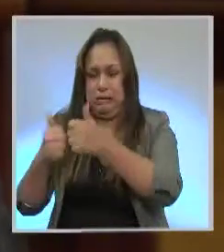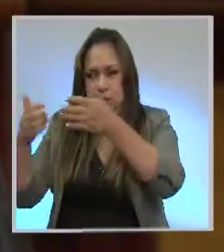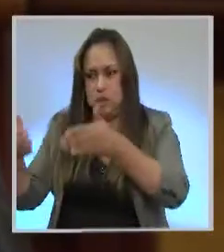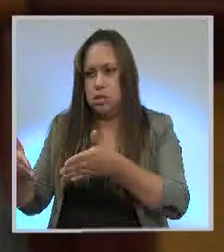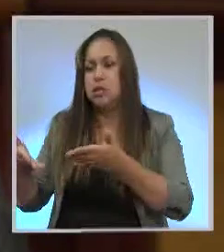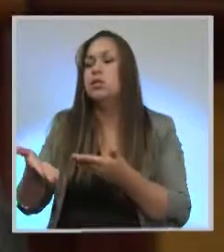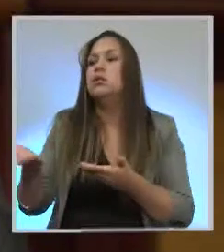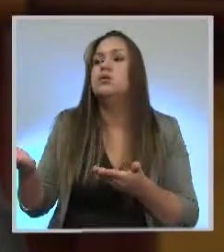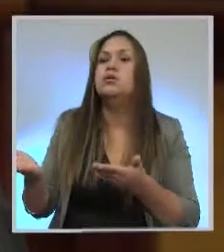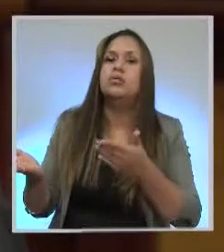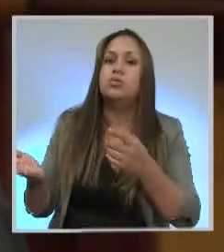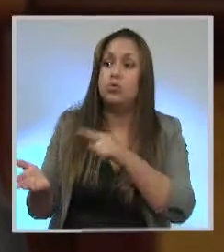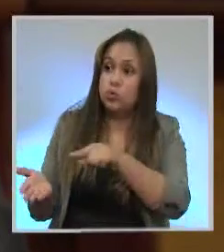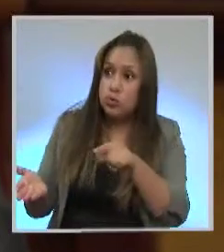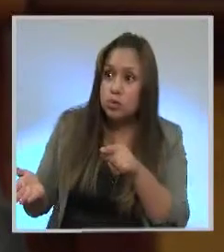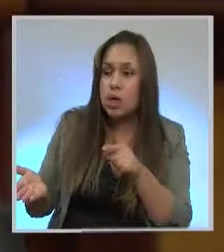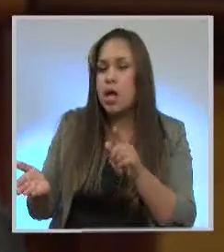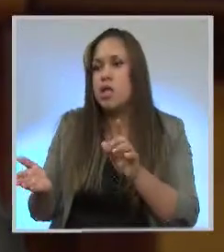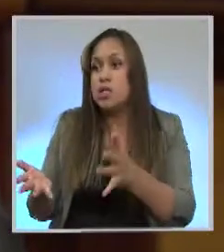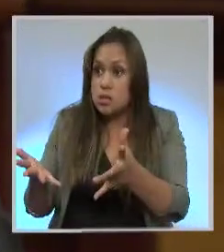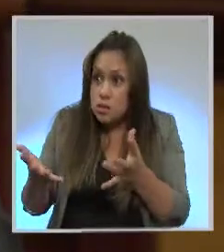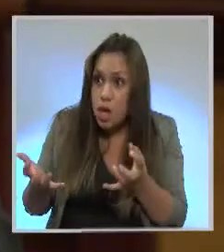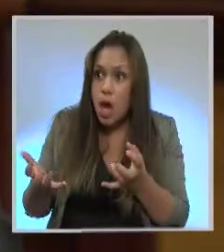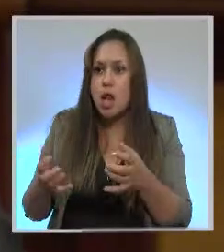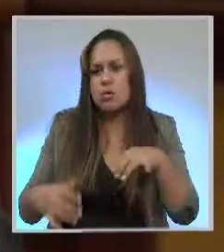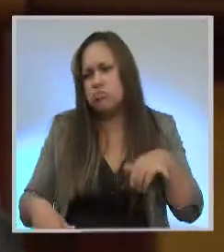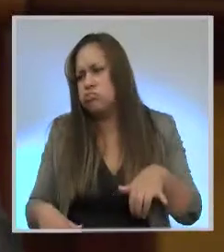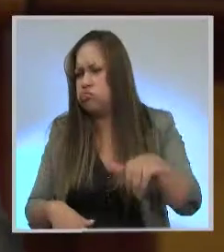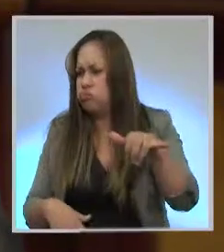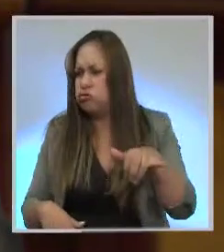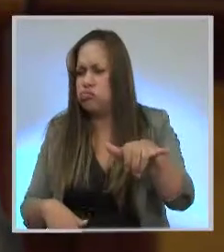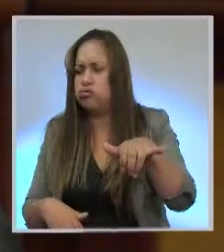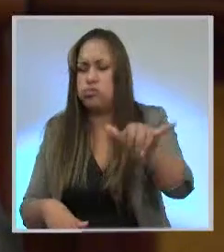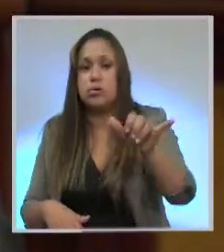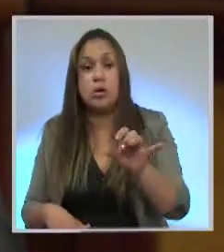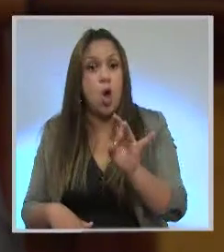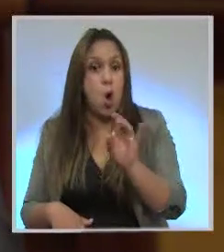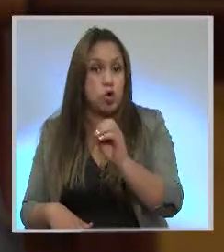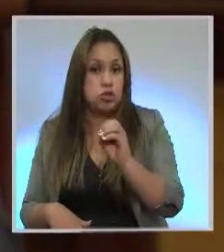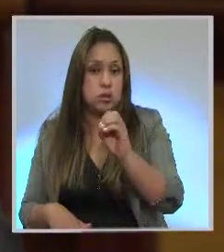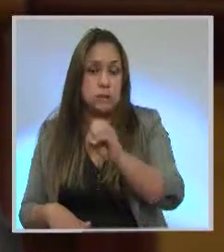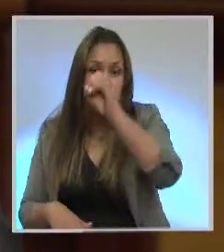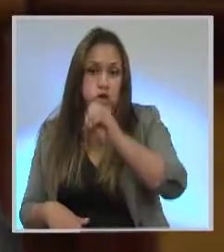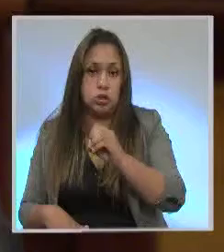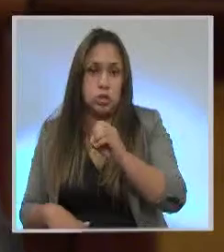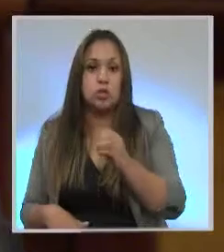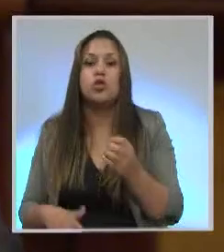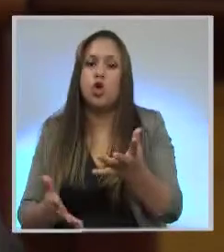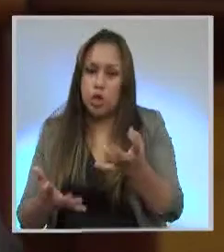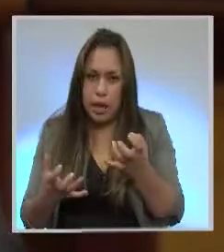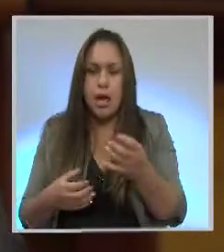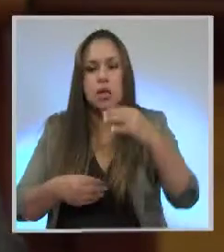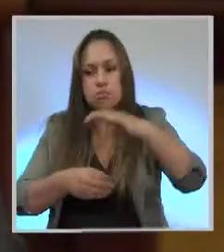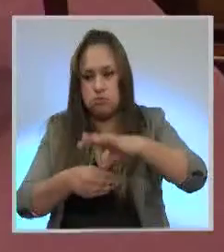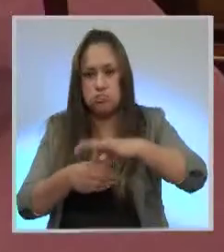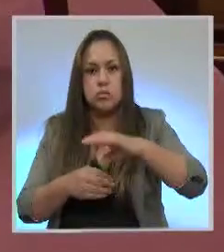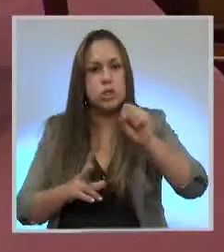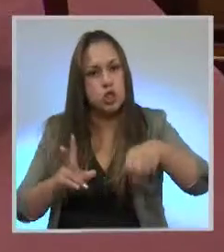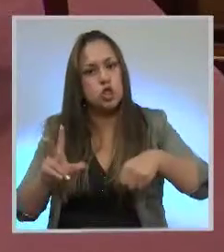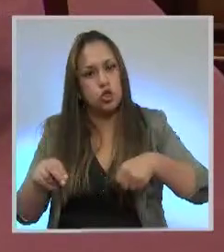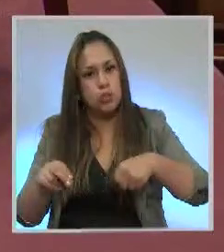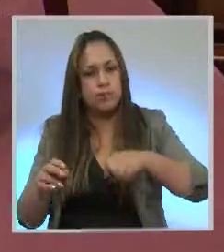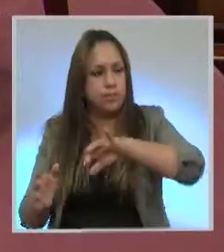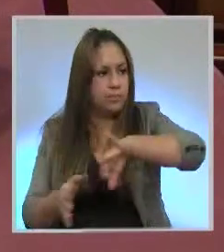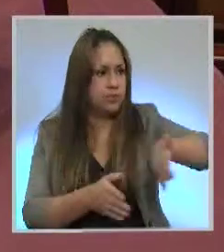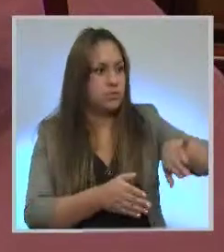Nacional sobre el deseo de casi el 80% de ecuatorianos que quieren ser consultados? Asambleísta, pasando a otro